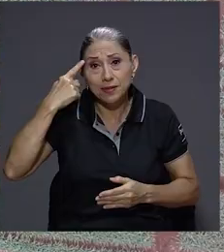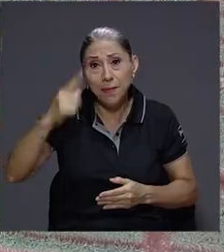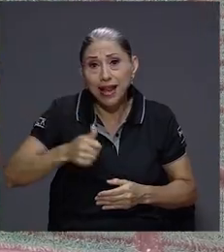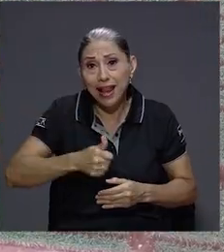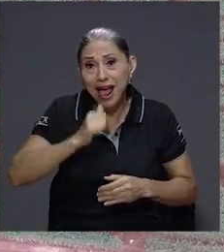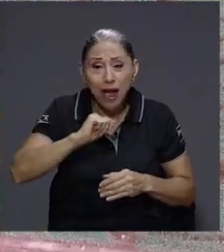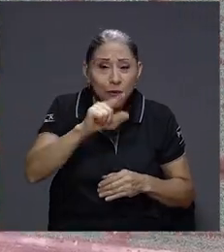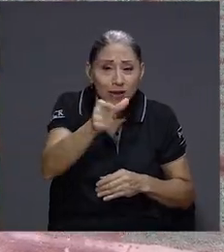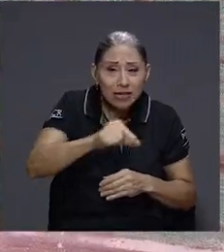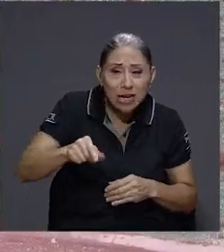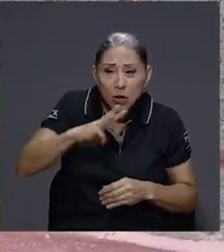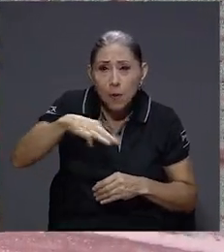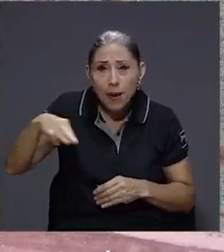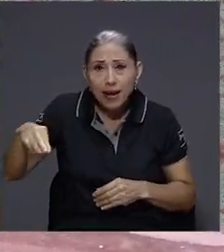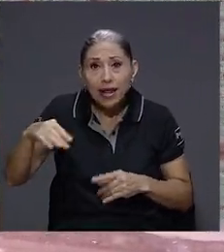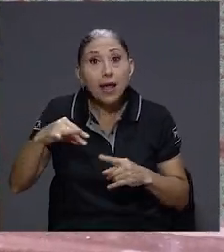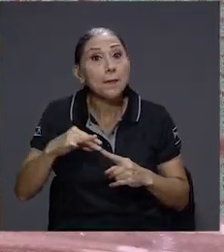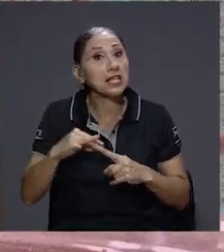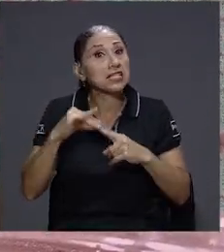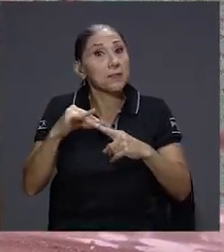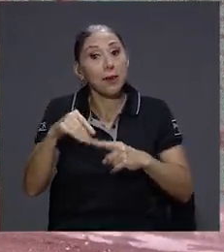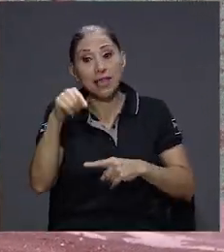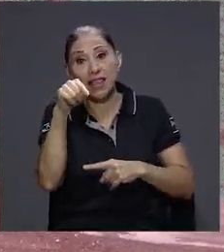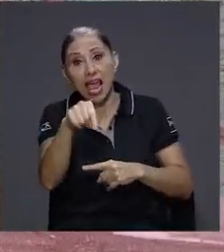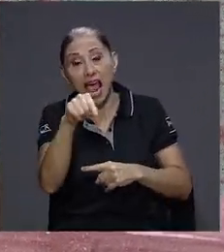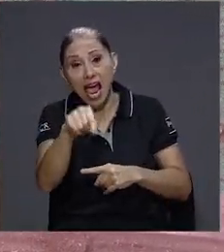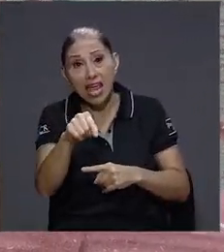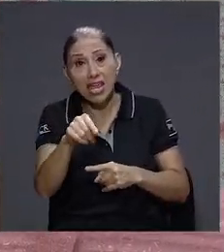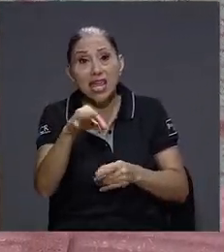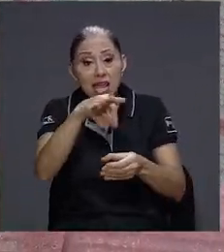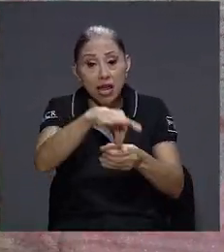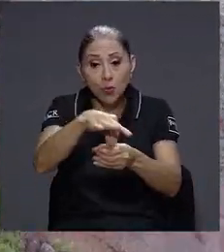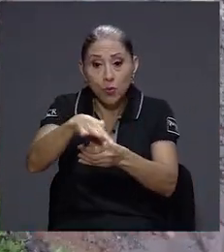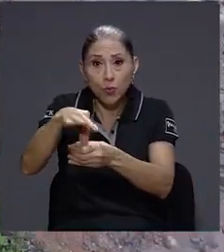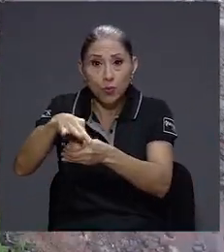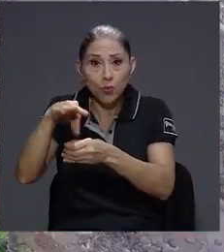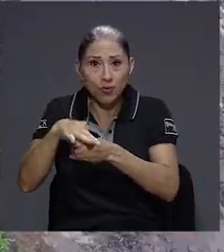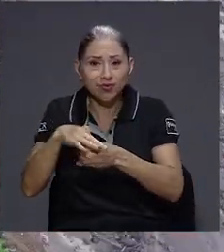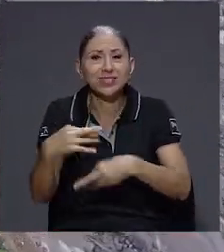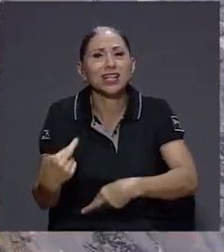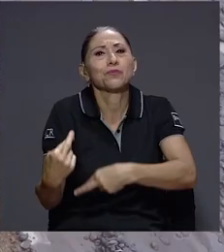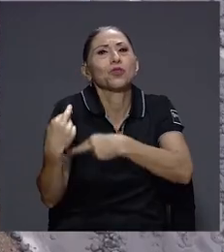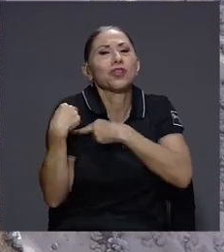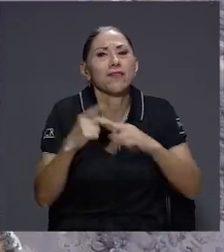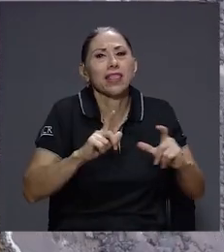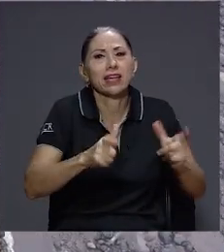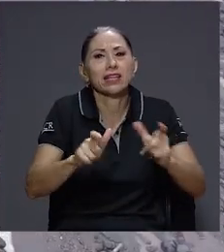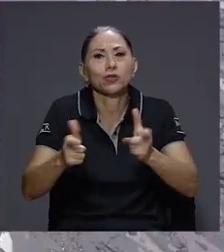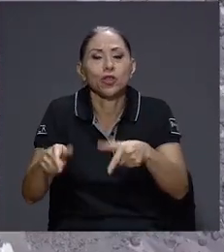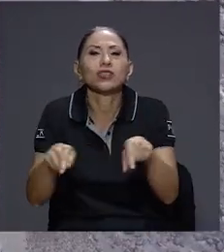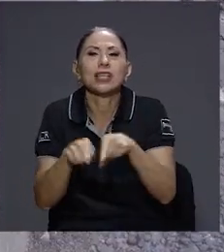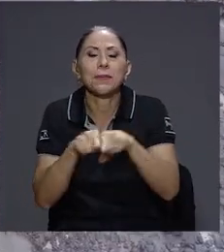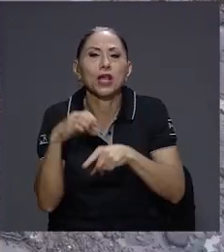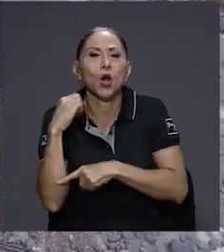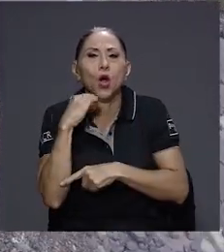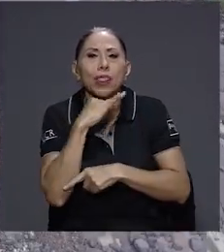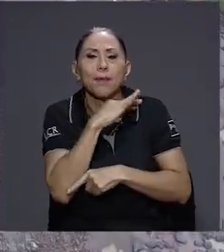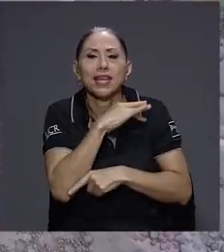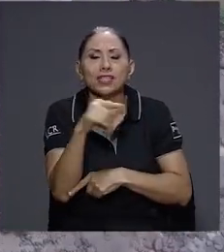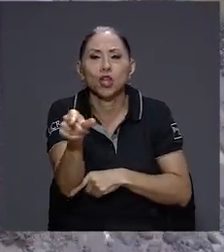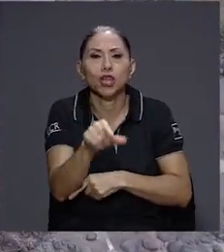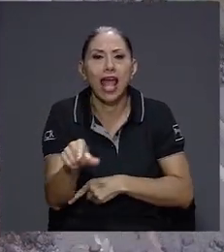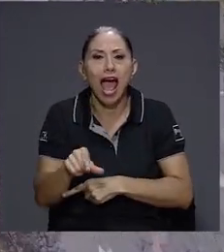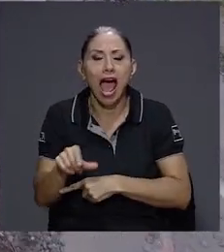donde la producción agrícola es responsable de la generación de residuos sólidos y de la contaminación de fuentes de agua. Creo que esto